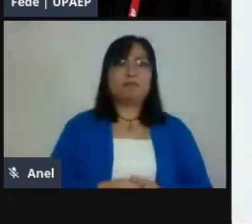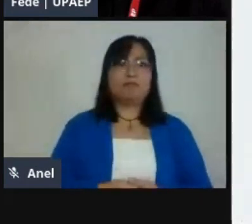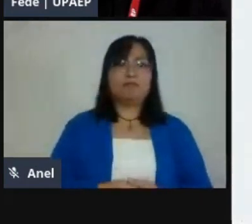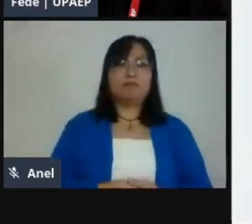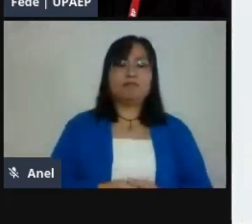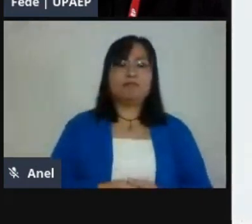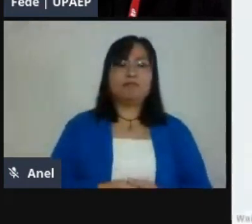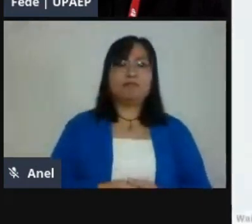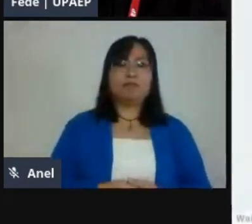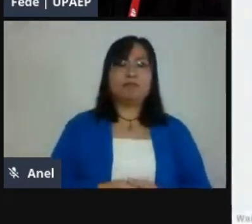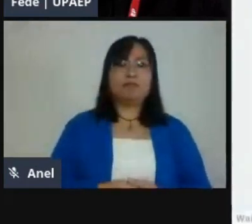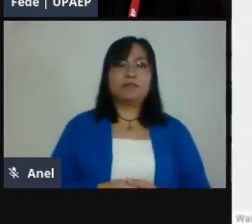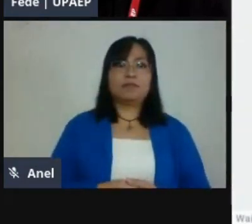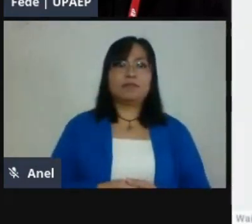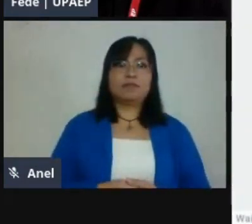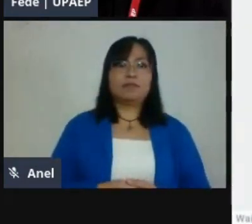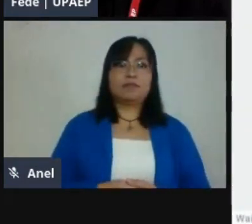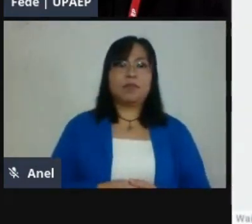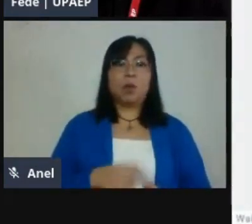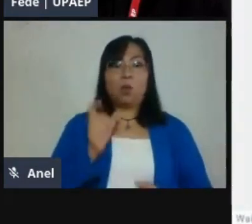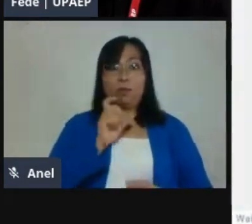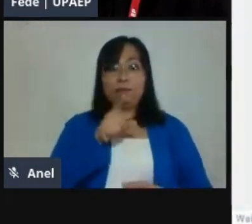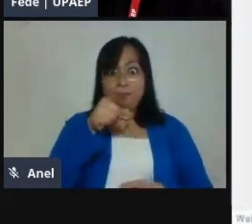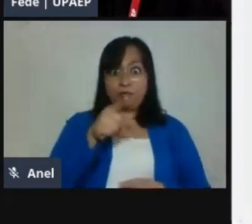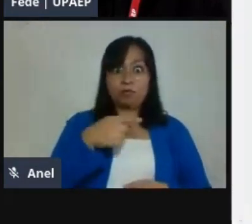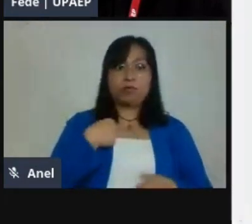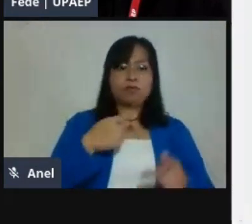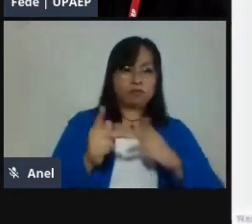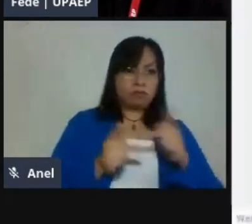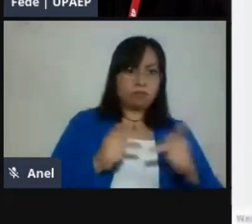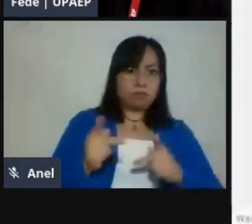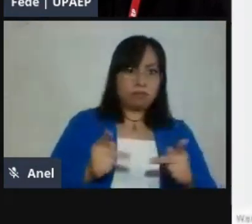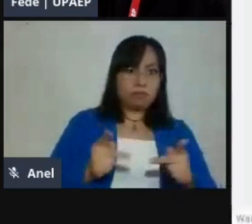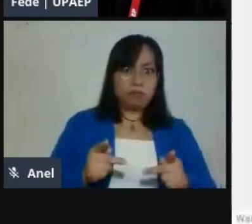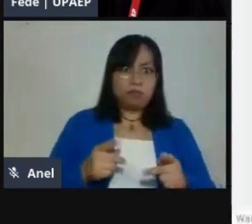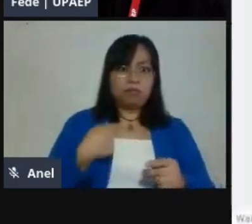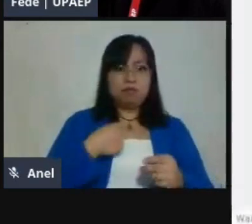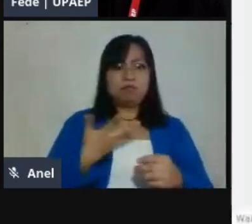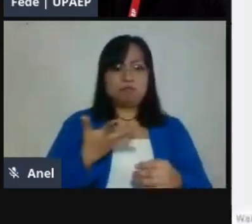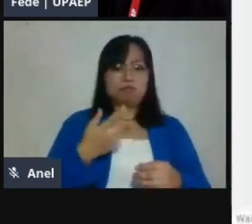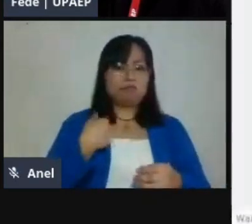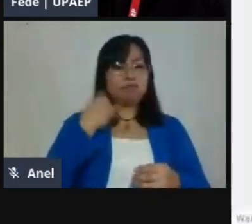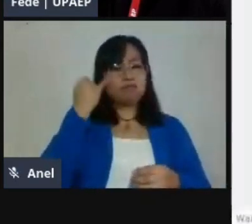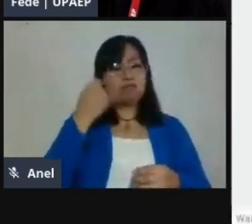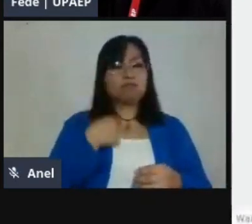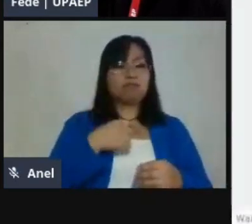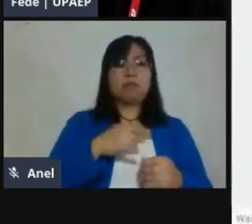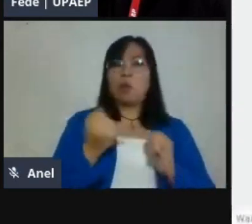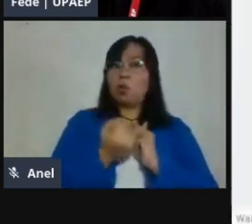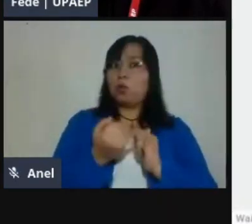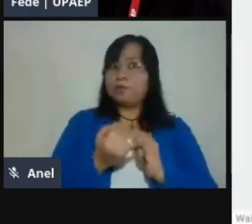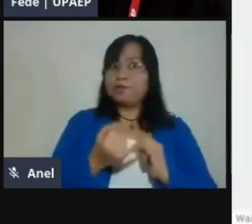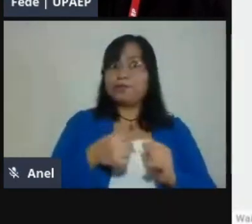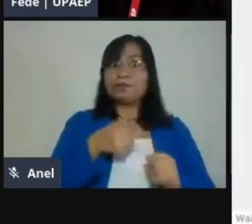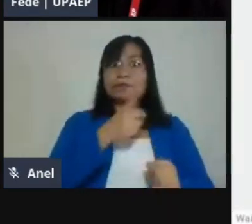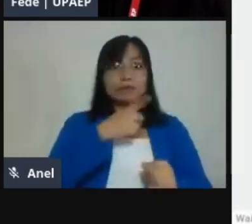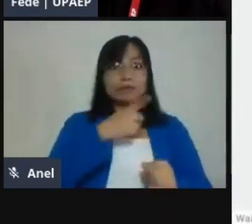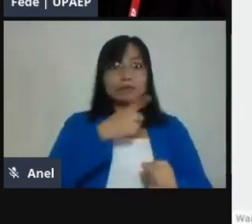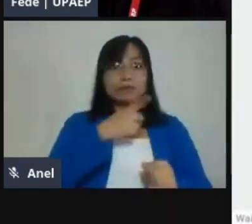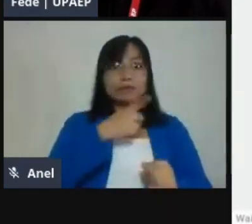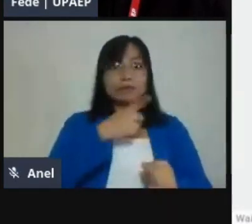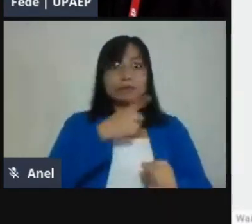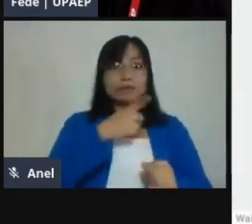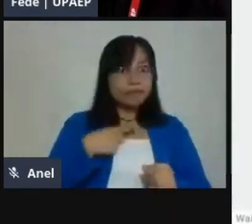Ahora, cuando tú creas un sitio, es importante que, como cualquier documento que